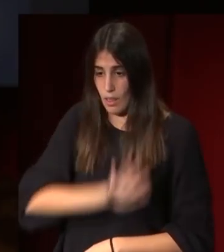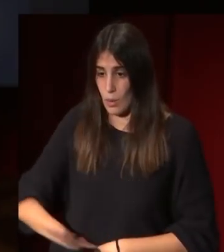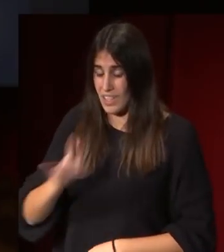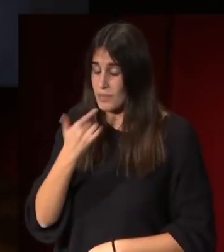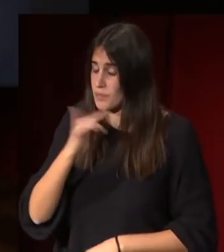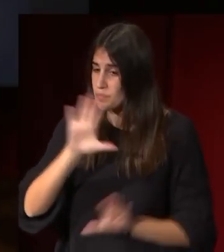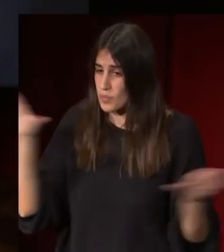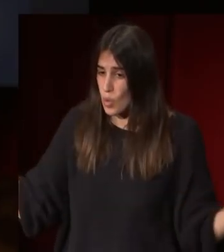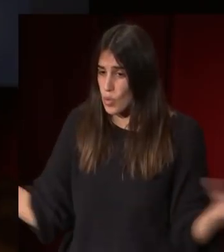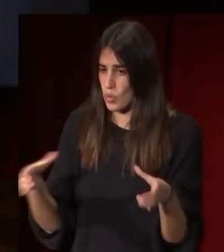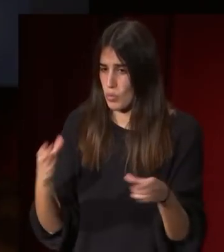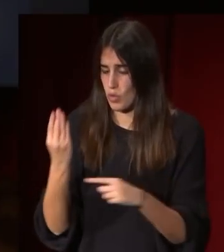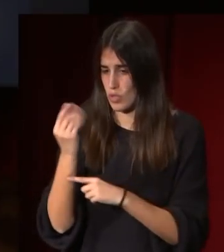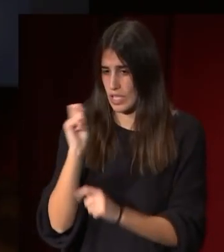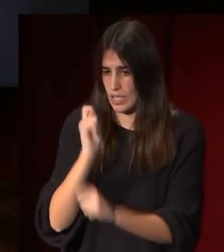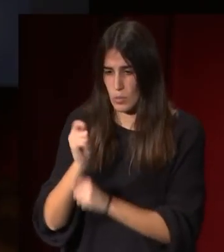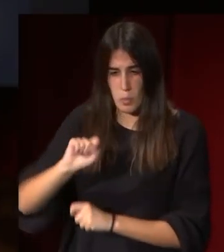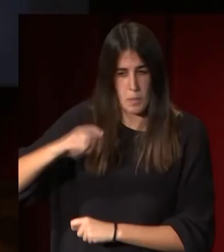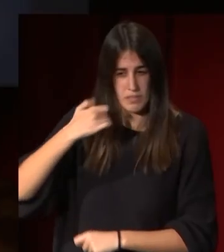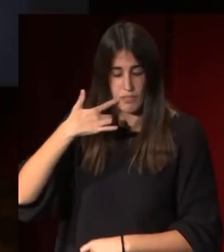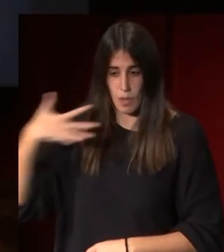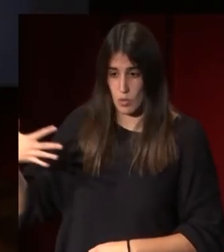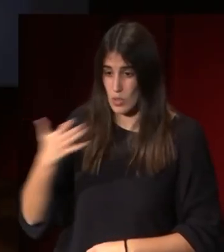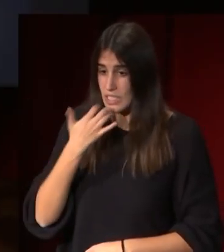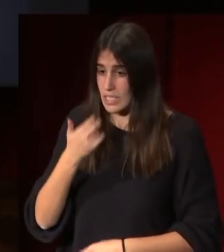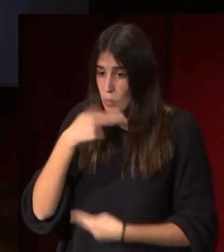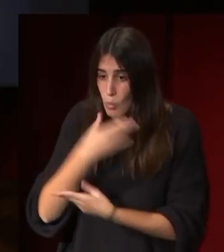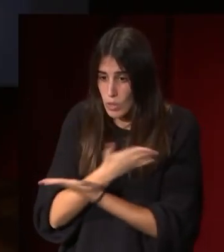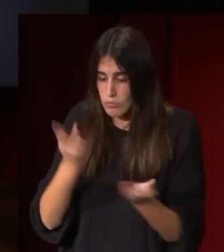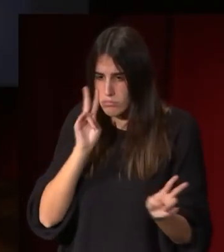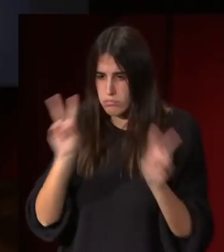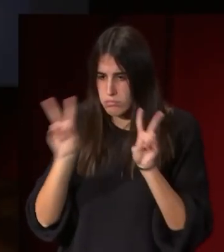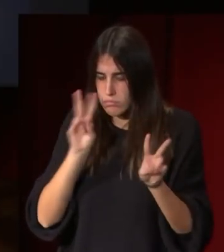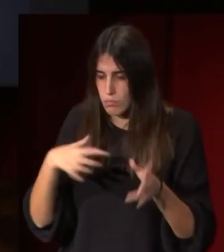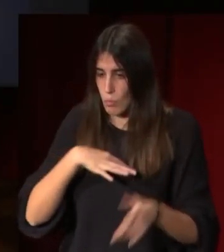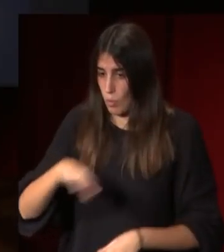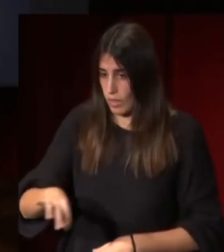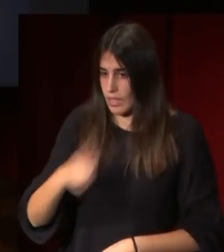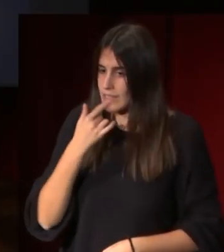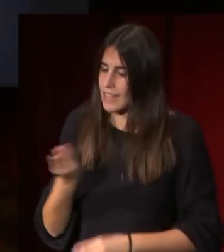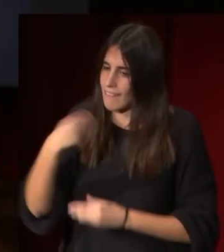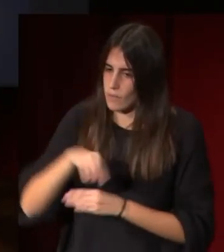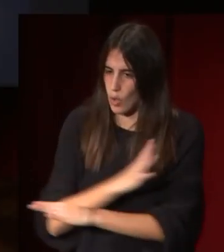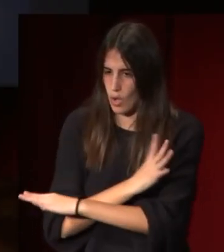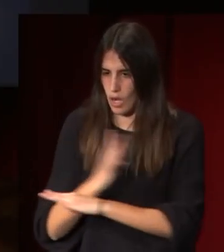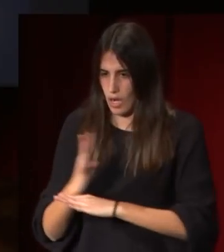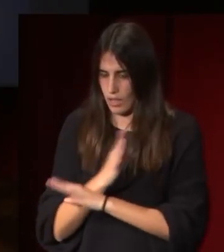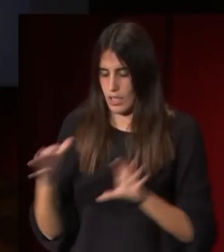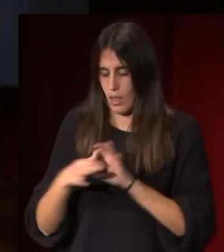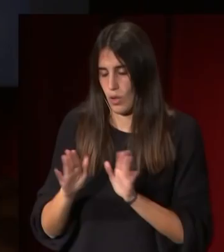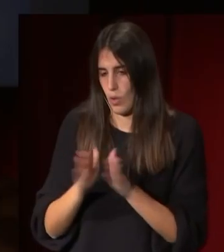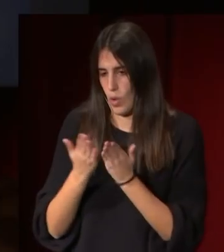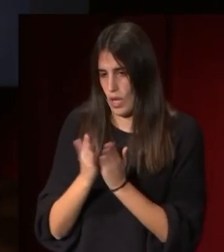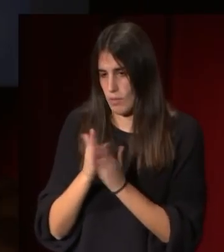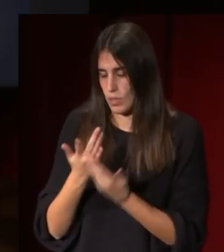grandes grupos escultóricos para que el público los pueda disfrutar se expongan en los jardines de la Biblioteca Nacional